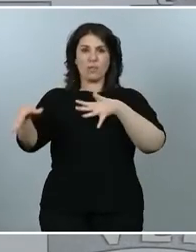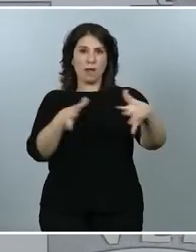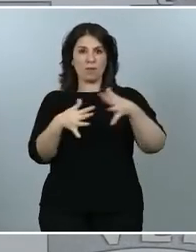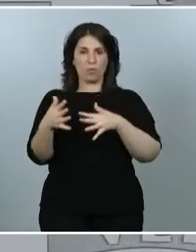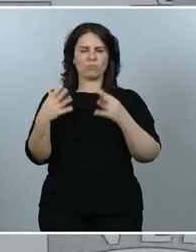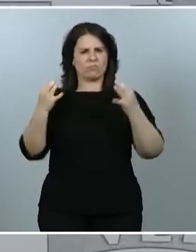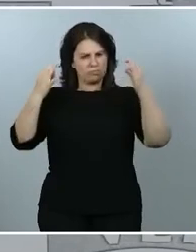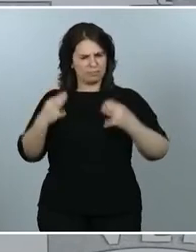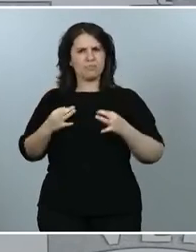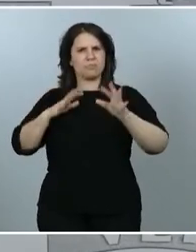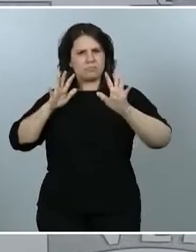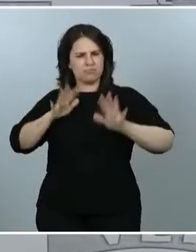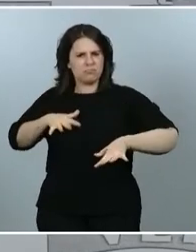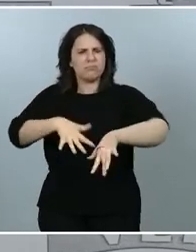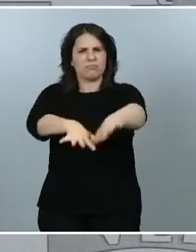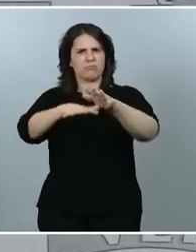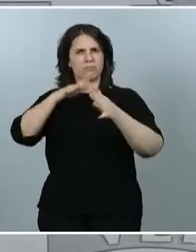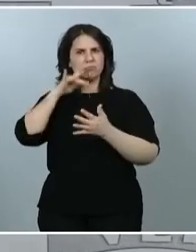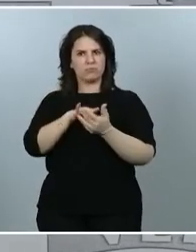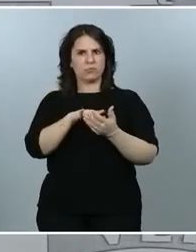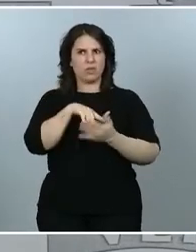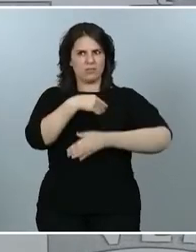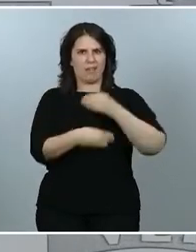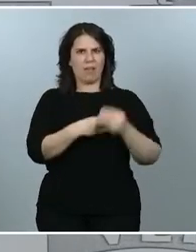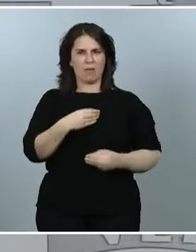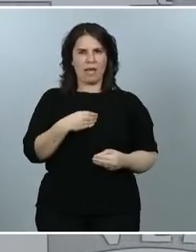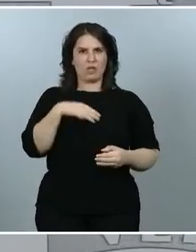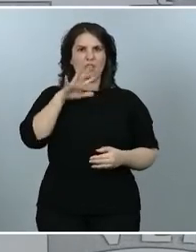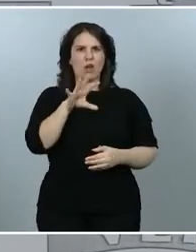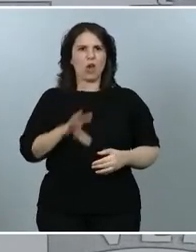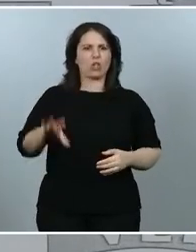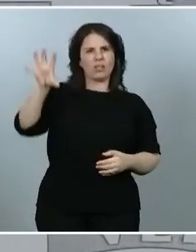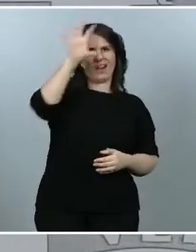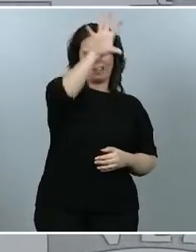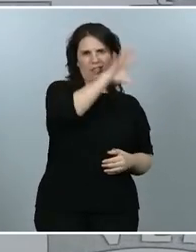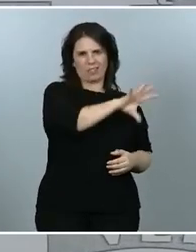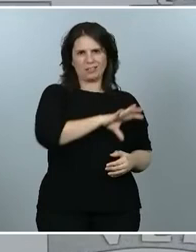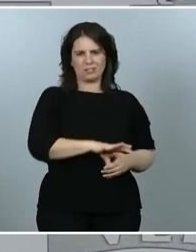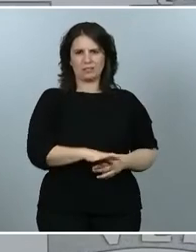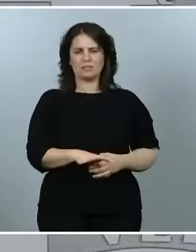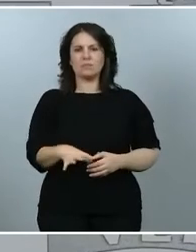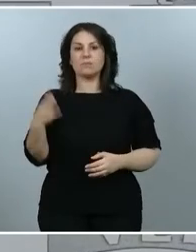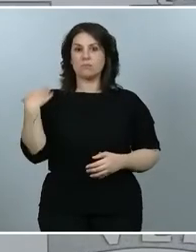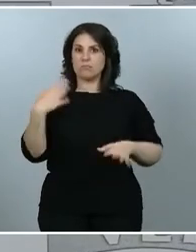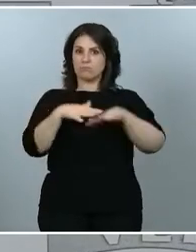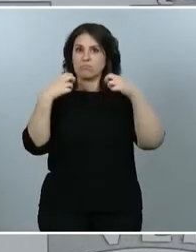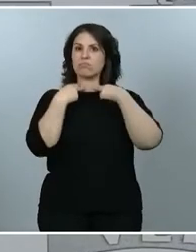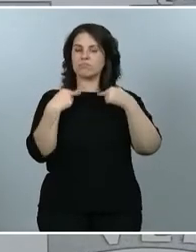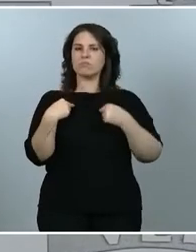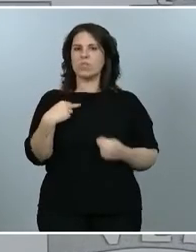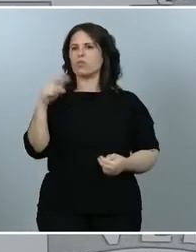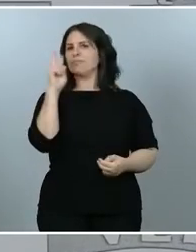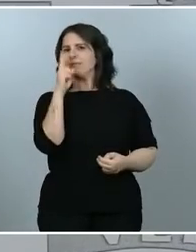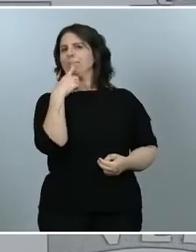celebró en los cinco continentes y encuentro, como dije en el Congreso de los Diputados, algo extraño el que haya fuerzas